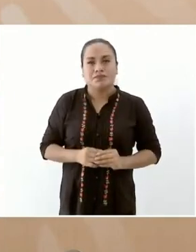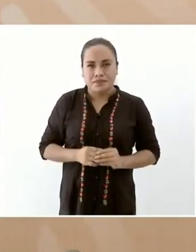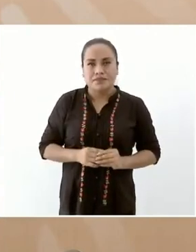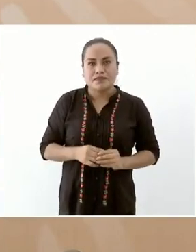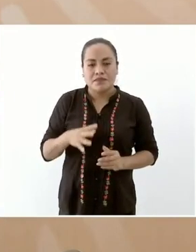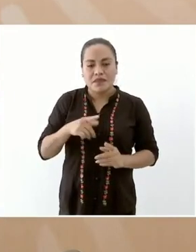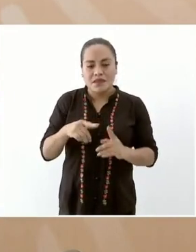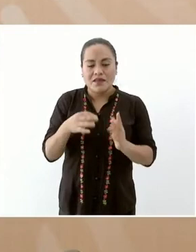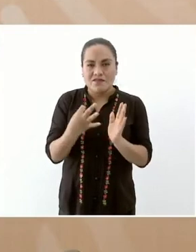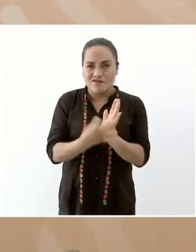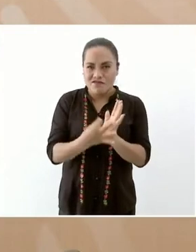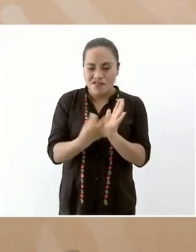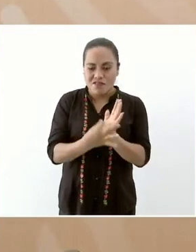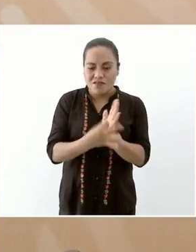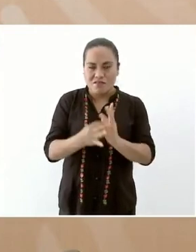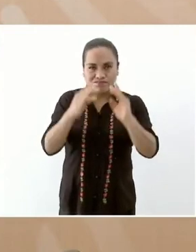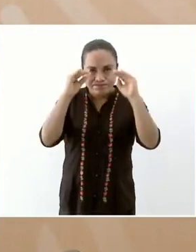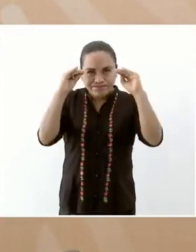láminas